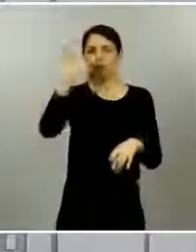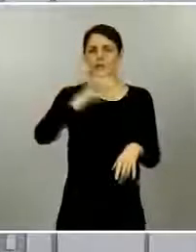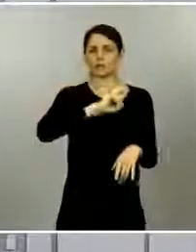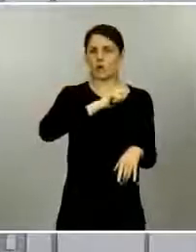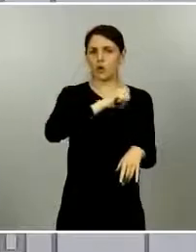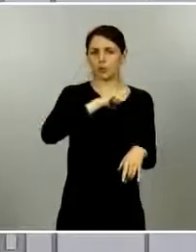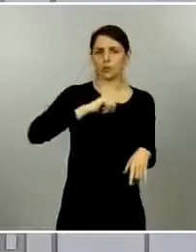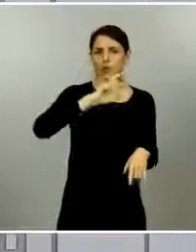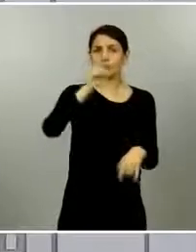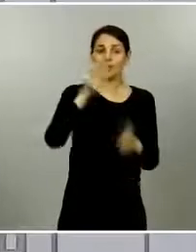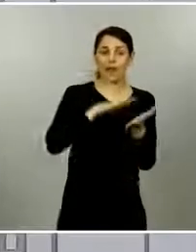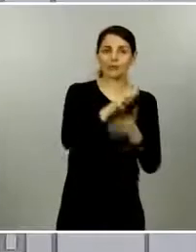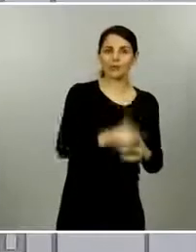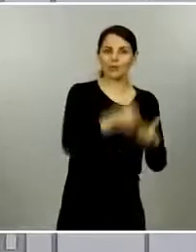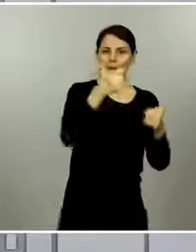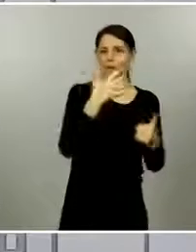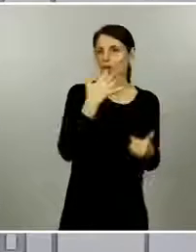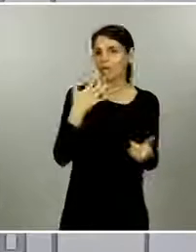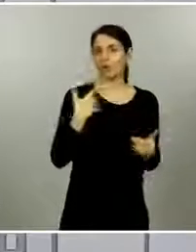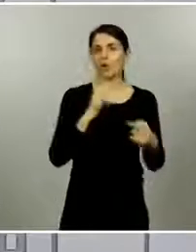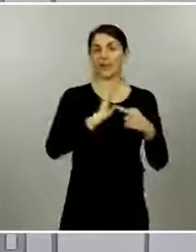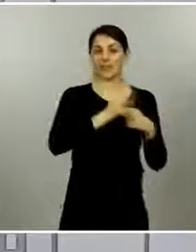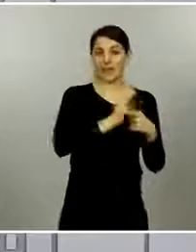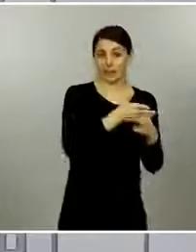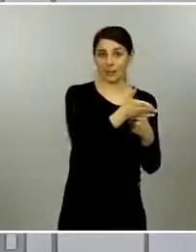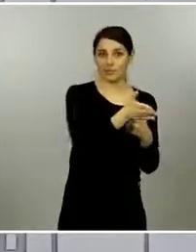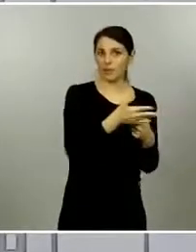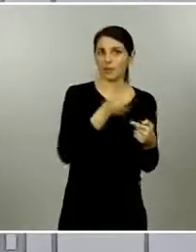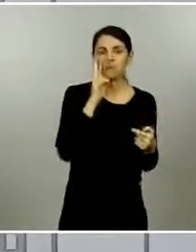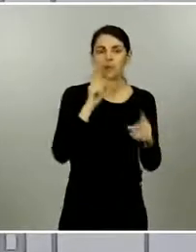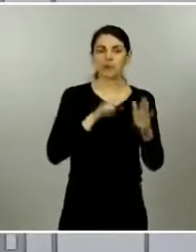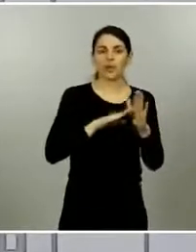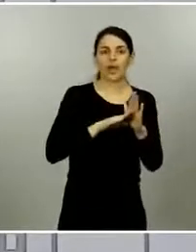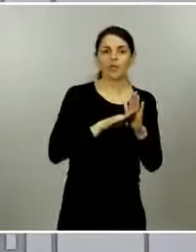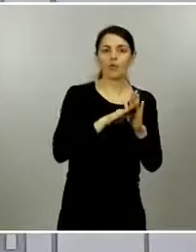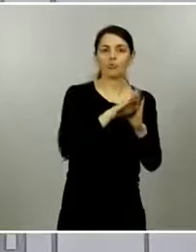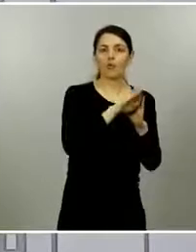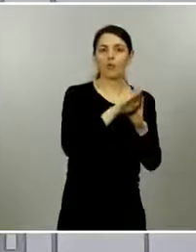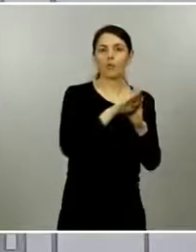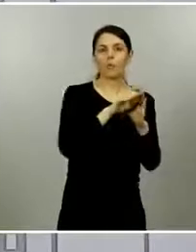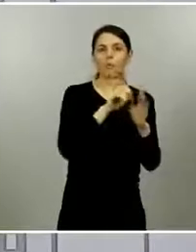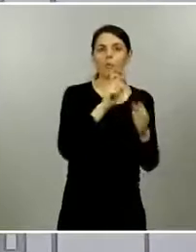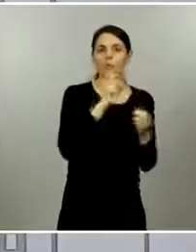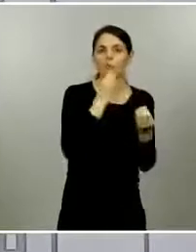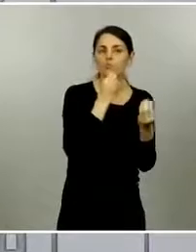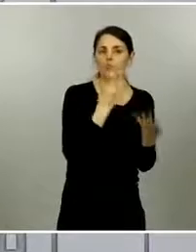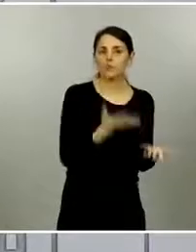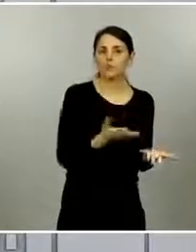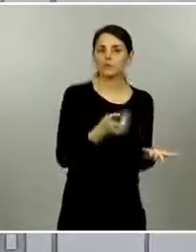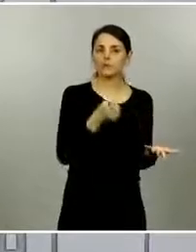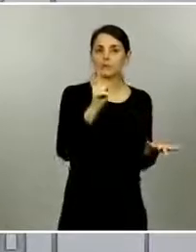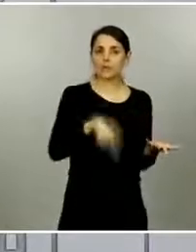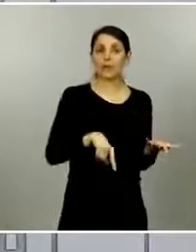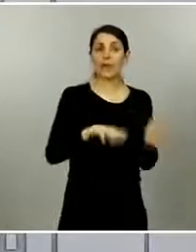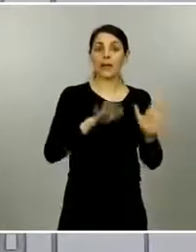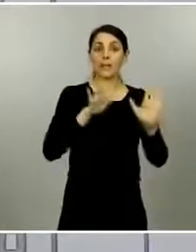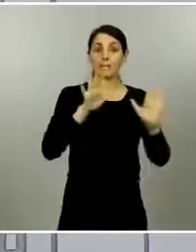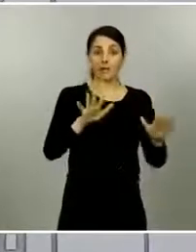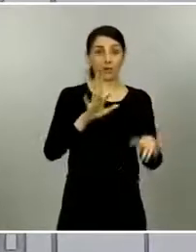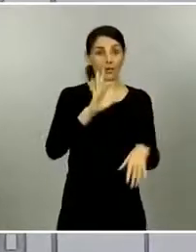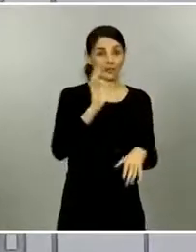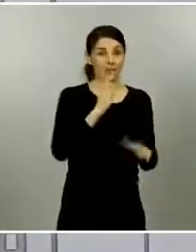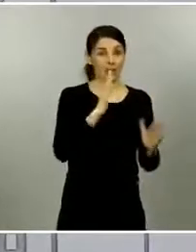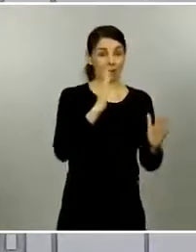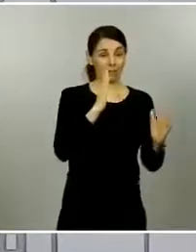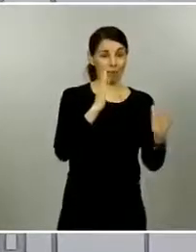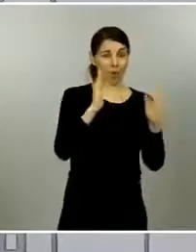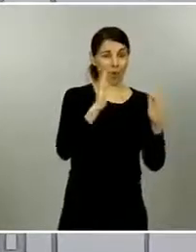mayor tenemos por ejemplo Castilla-La Mancha tenemos una comunidad en la que la evolución de la epidemia ha sido muy muy favorable pero dado que el impacto en su